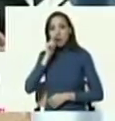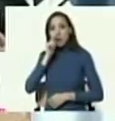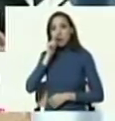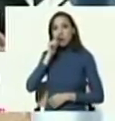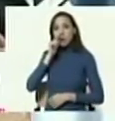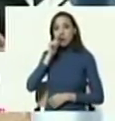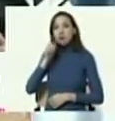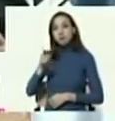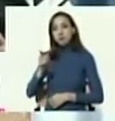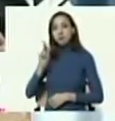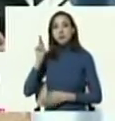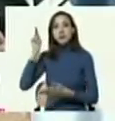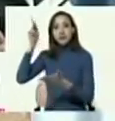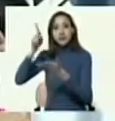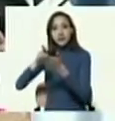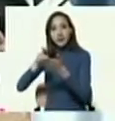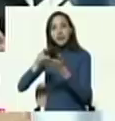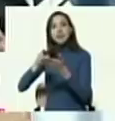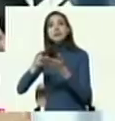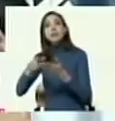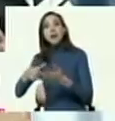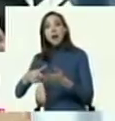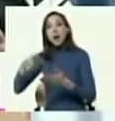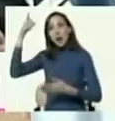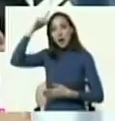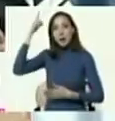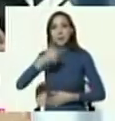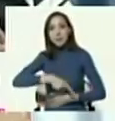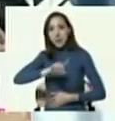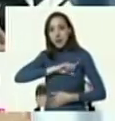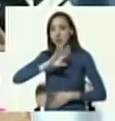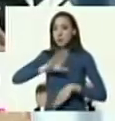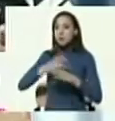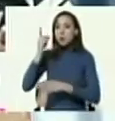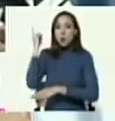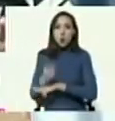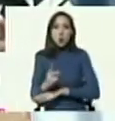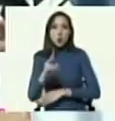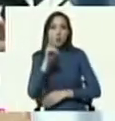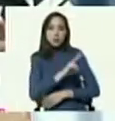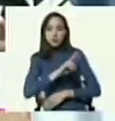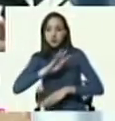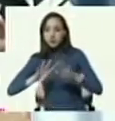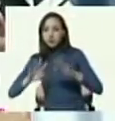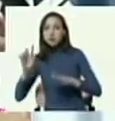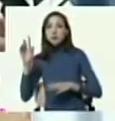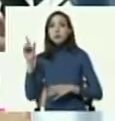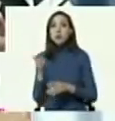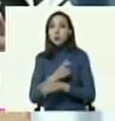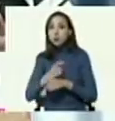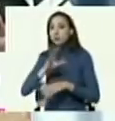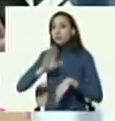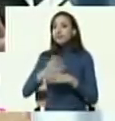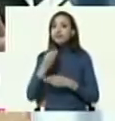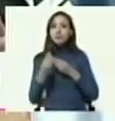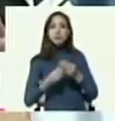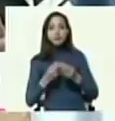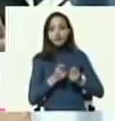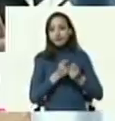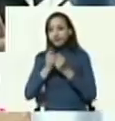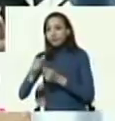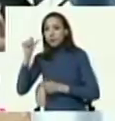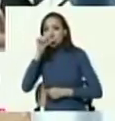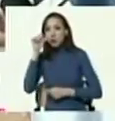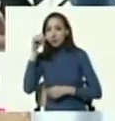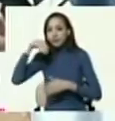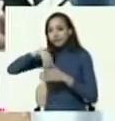quien se dirigía a Madrid, España. Este ciudadano fue acusado el 29 de agosto, la Comisión del Delito de Tráfico Ilícito de